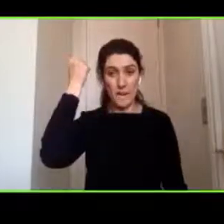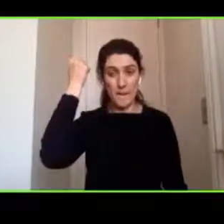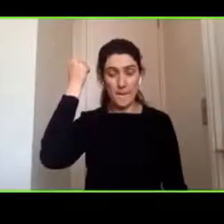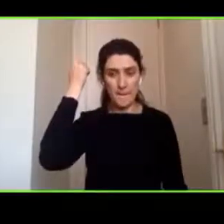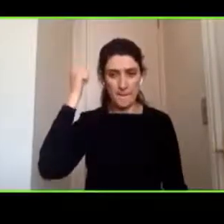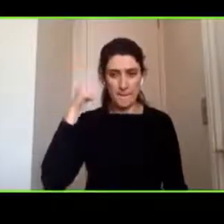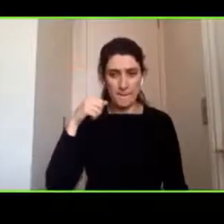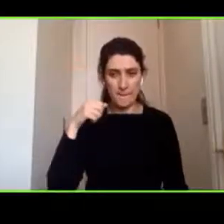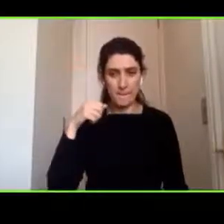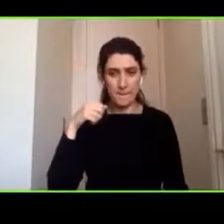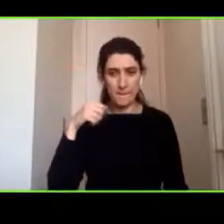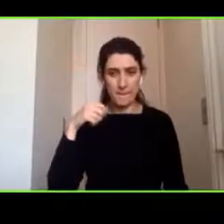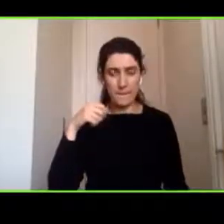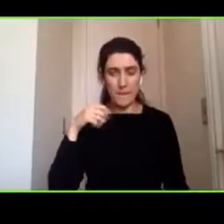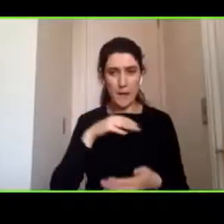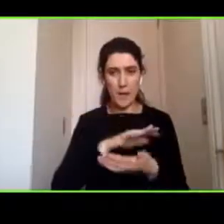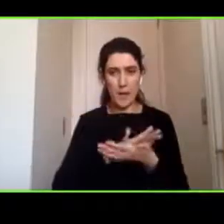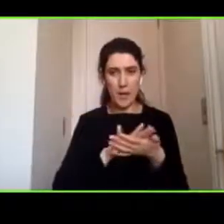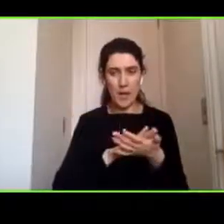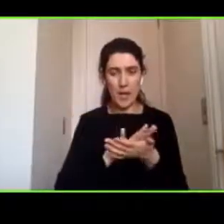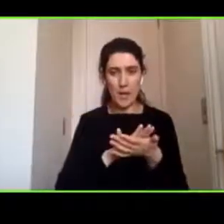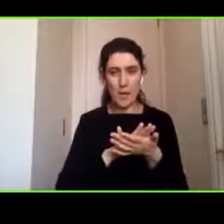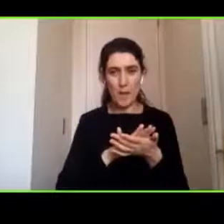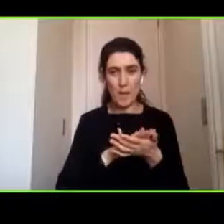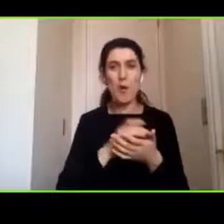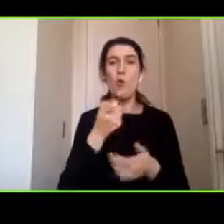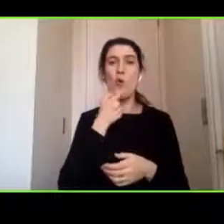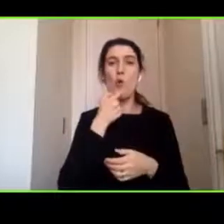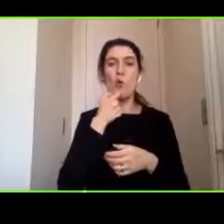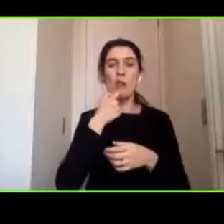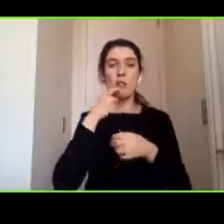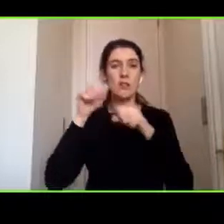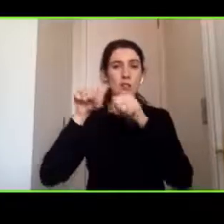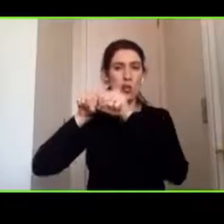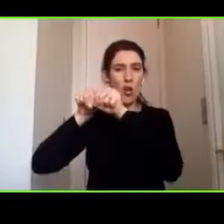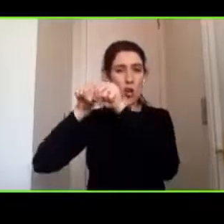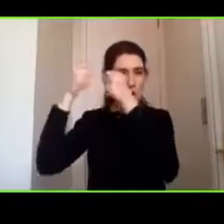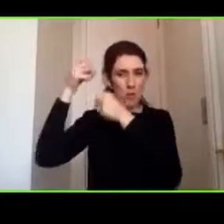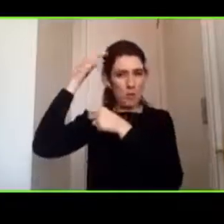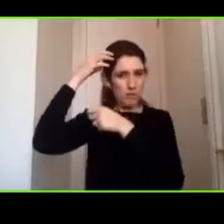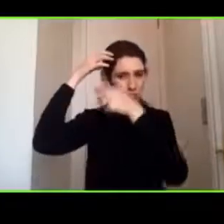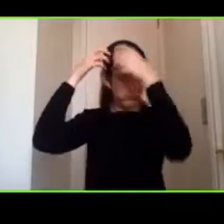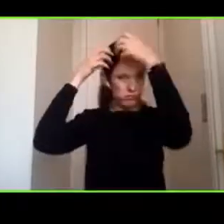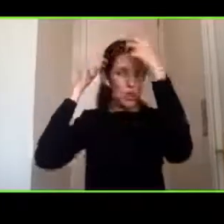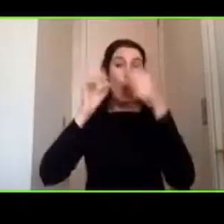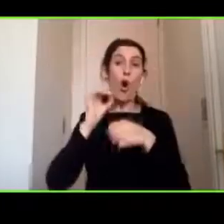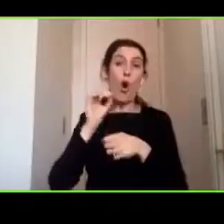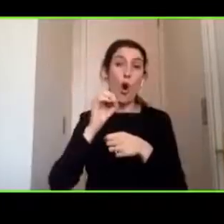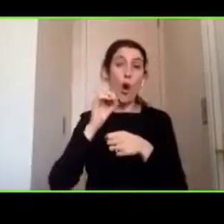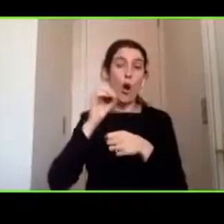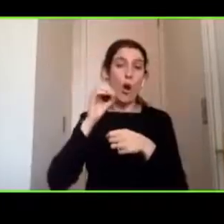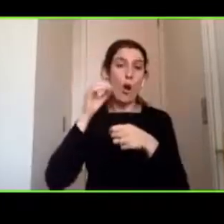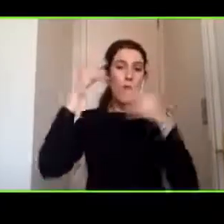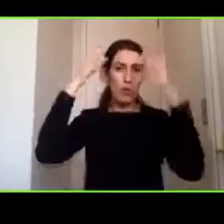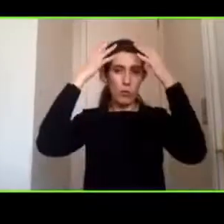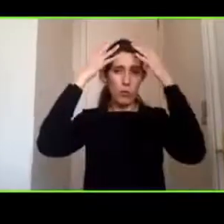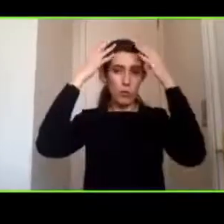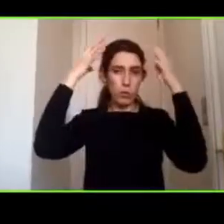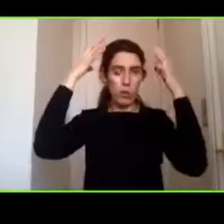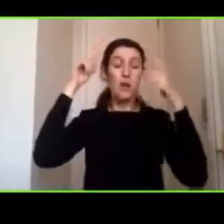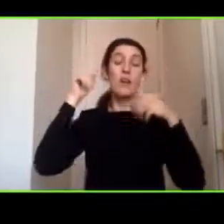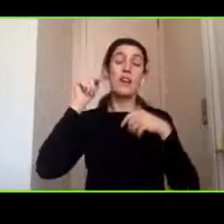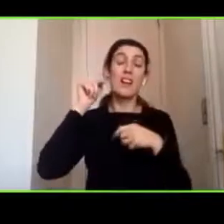complicado con alguna fractura o con alguna pequeña un pequeño hematoma por lo tanto ese